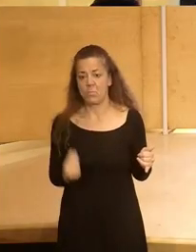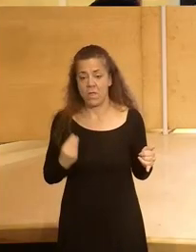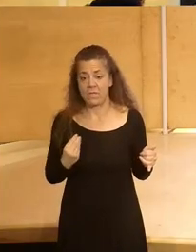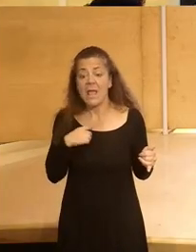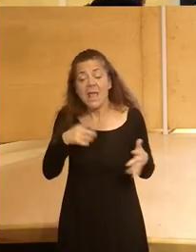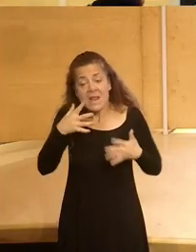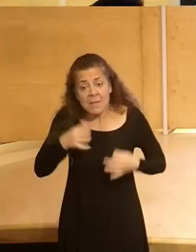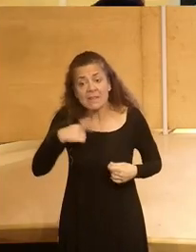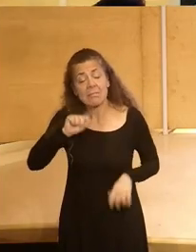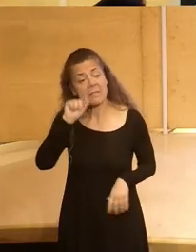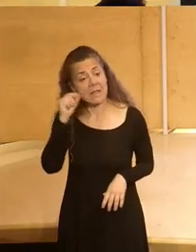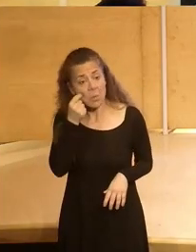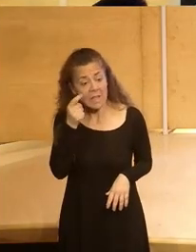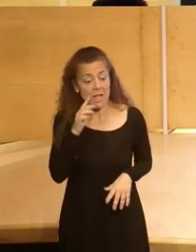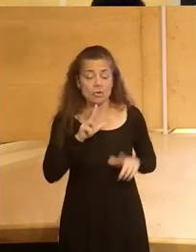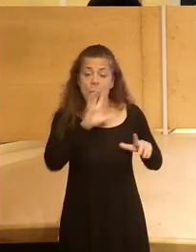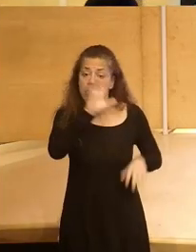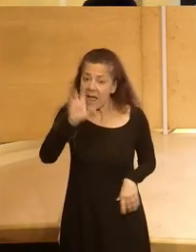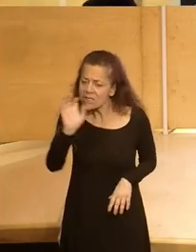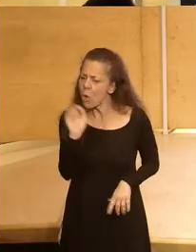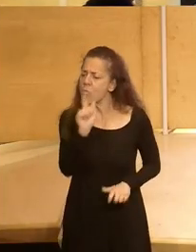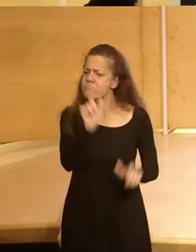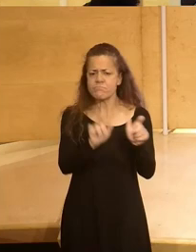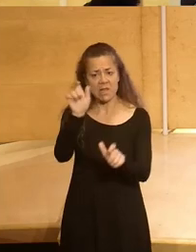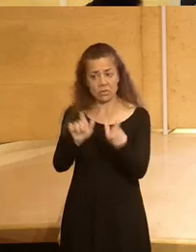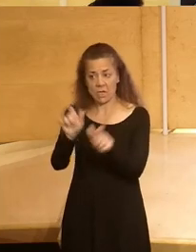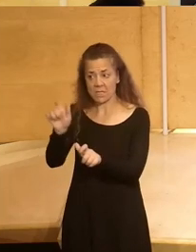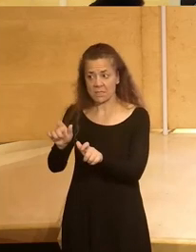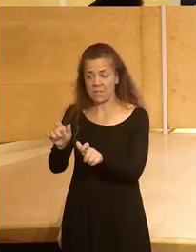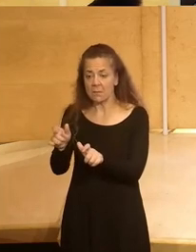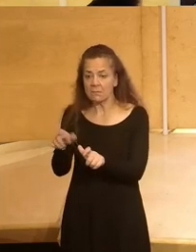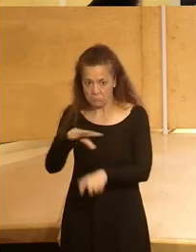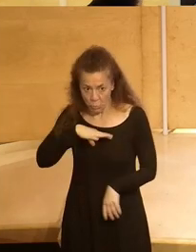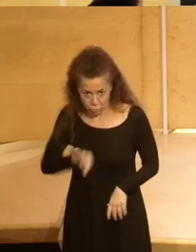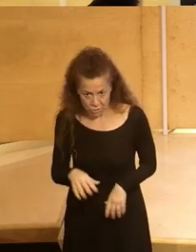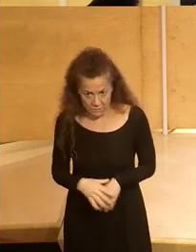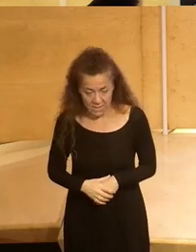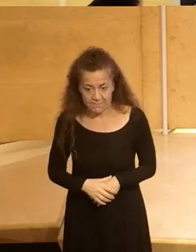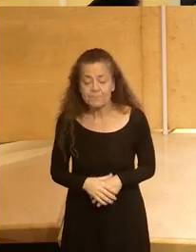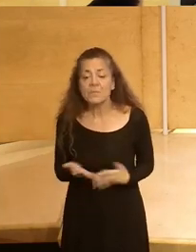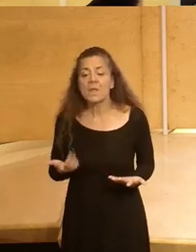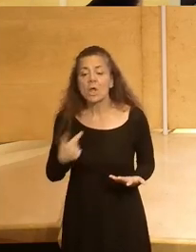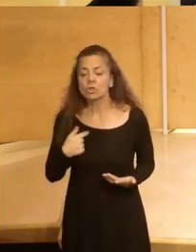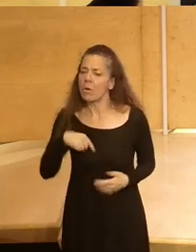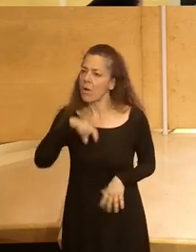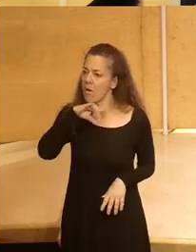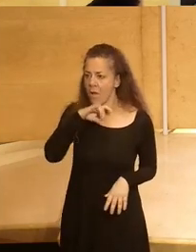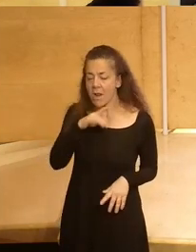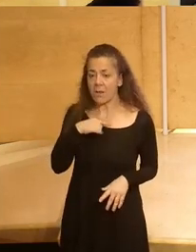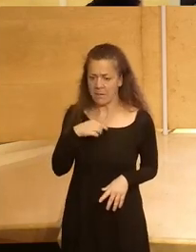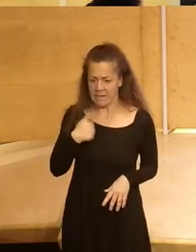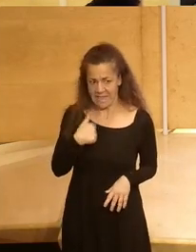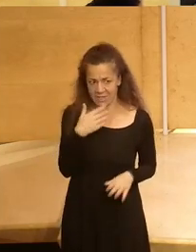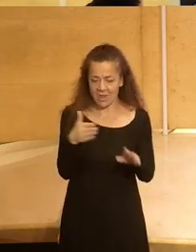realmente pues darse cuenta de que tanto en los países como en las personas pues es posible entonces yo me alegraba como decía